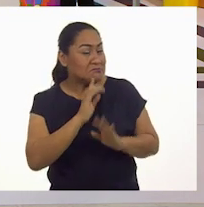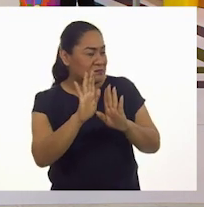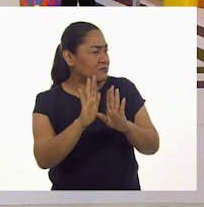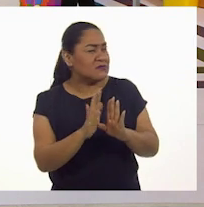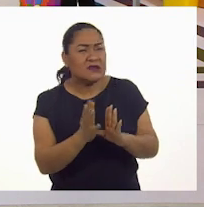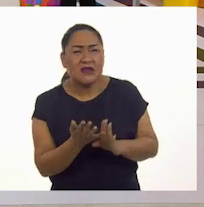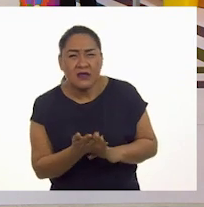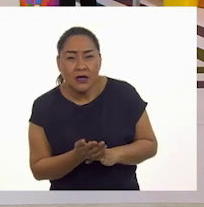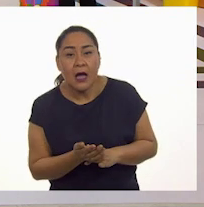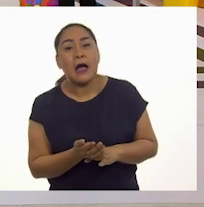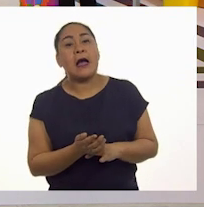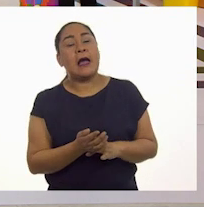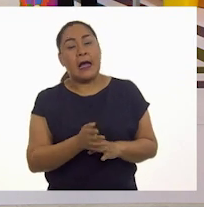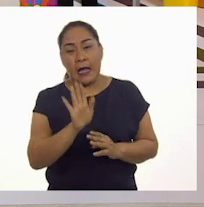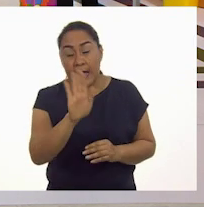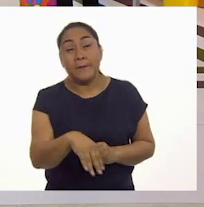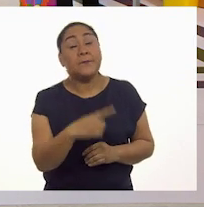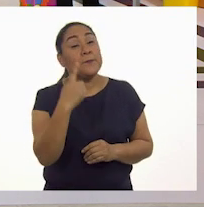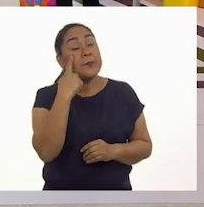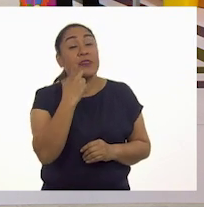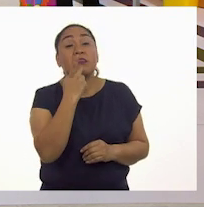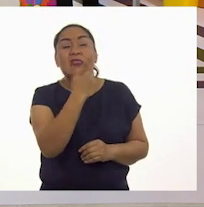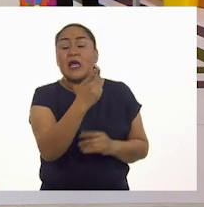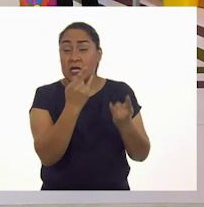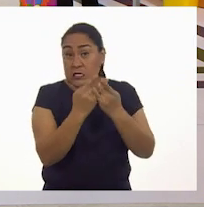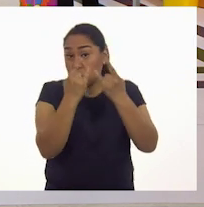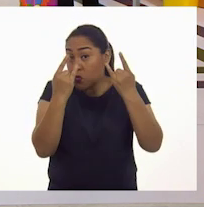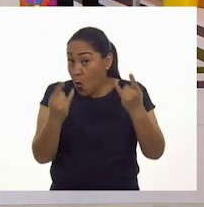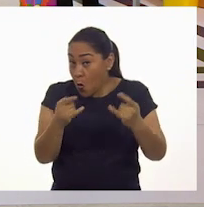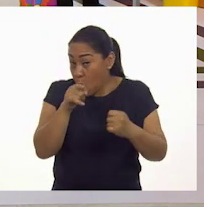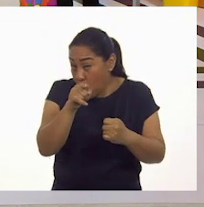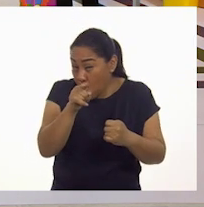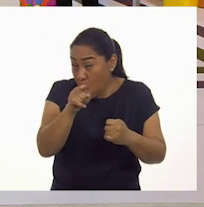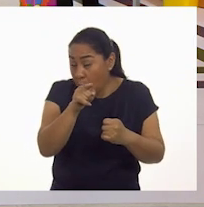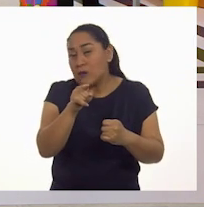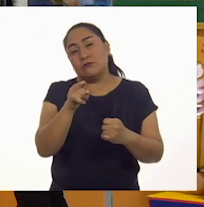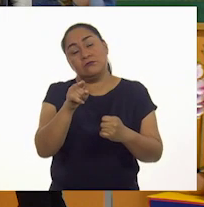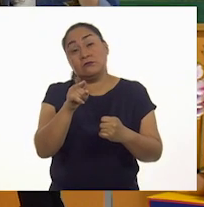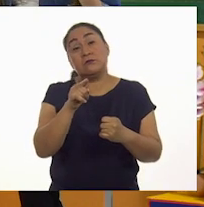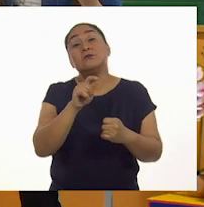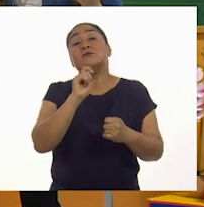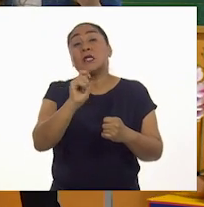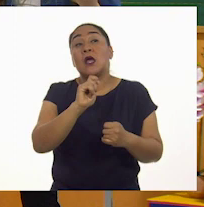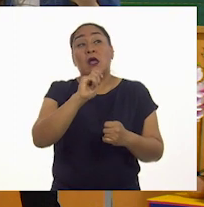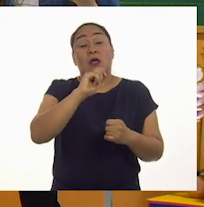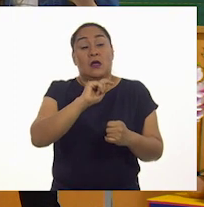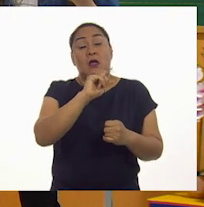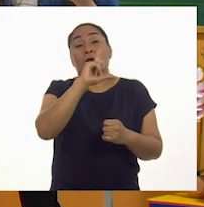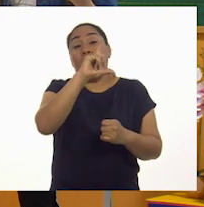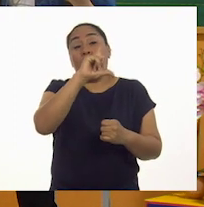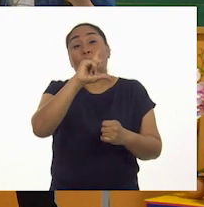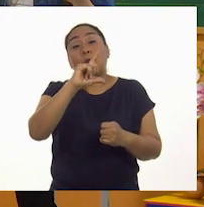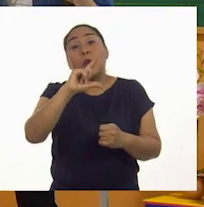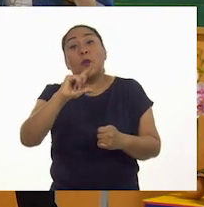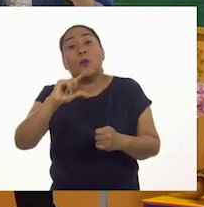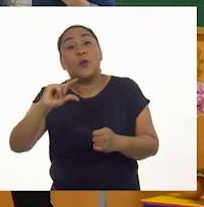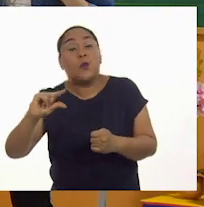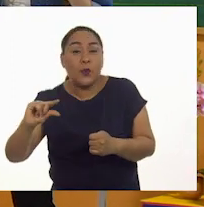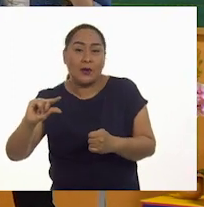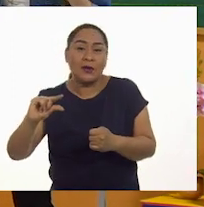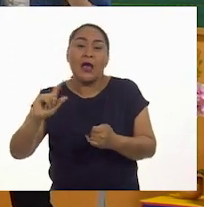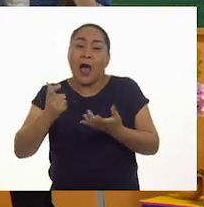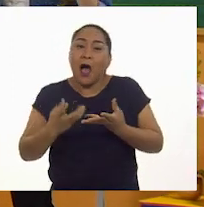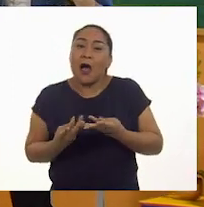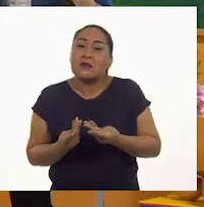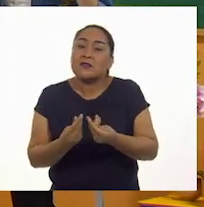es que dicen que la historia de consumir una vela quiere decir que se va desgastando. Que la